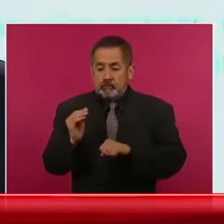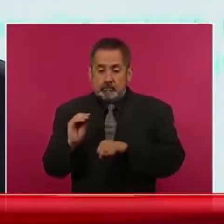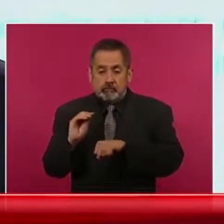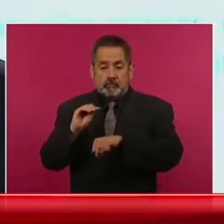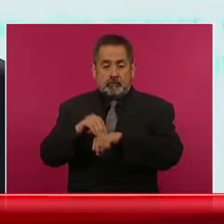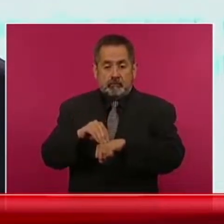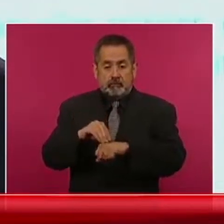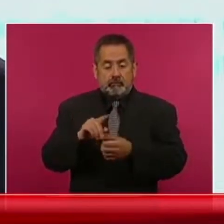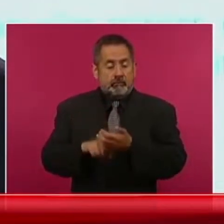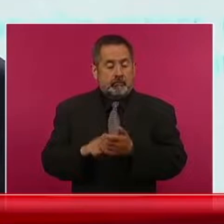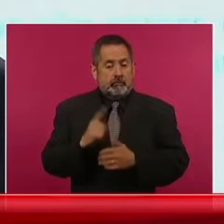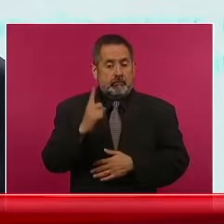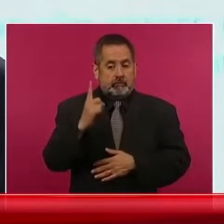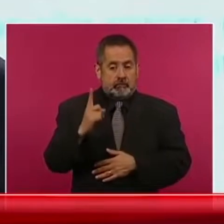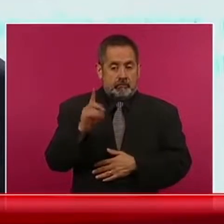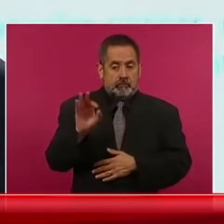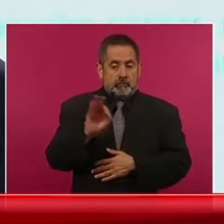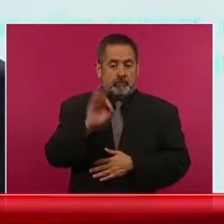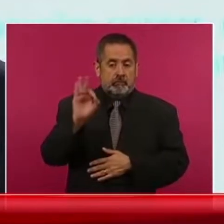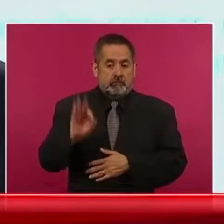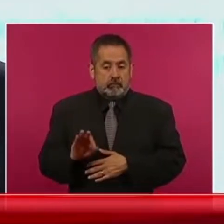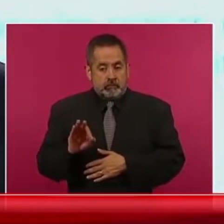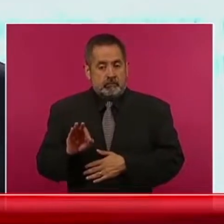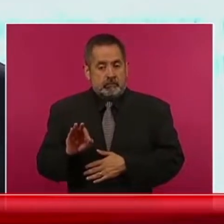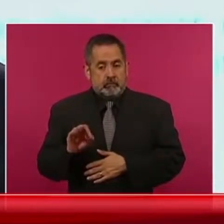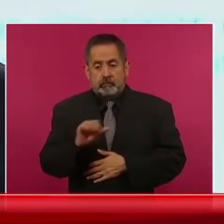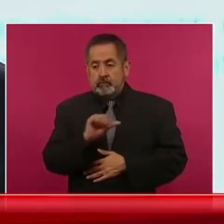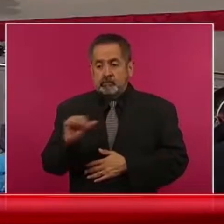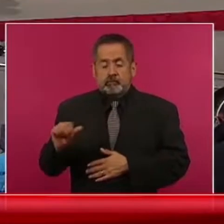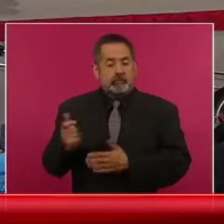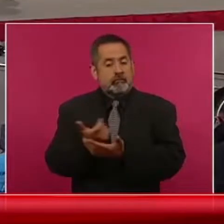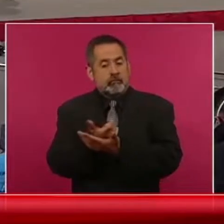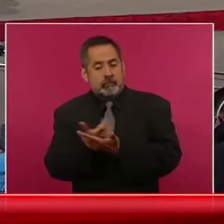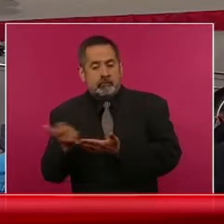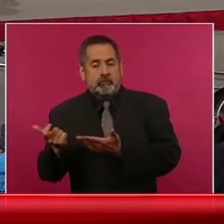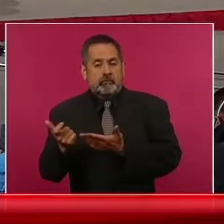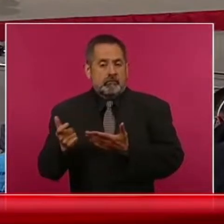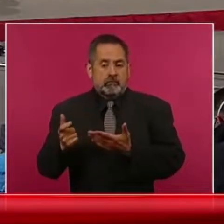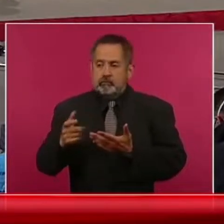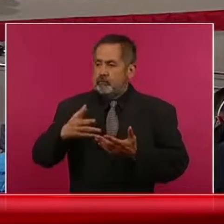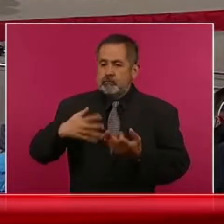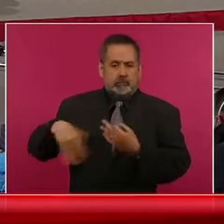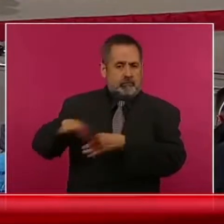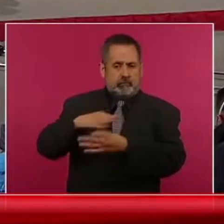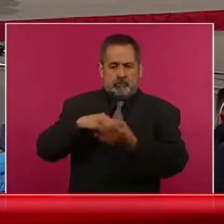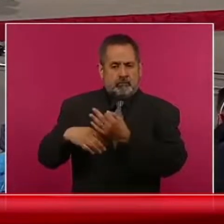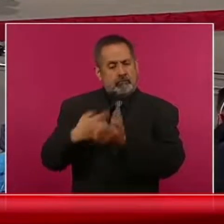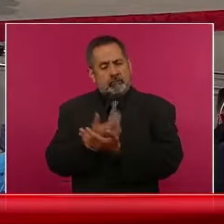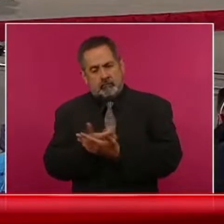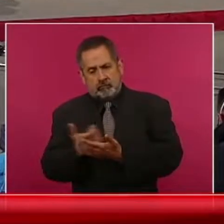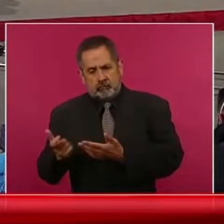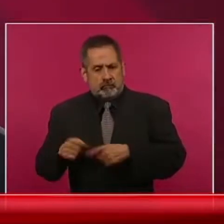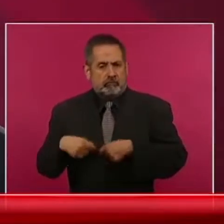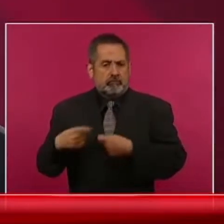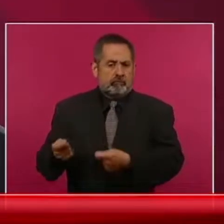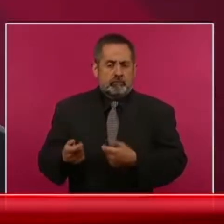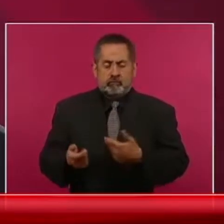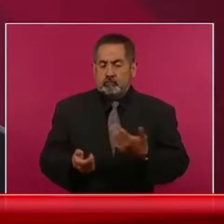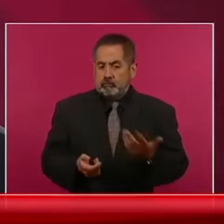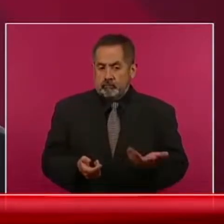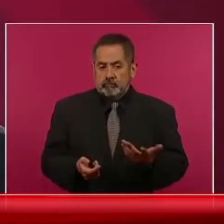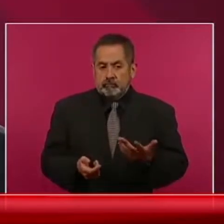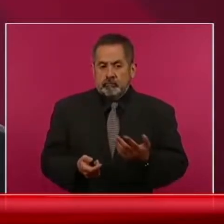de 1% a sueldos y salarios en general. Así que es una